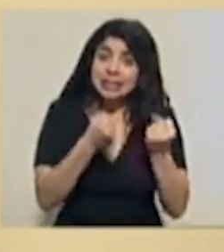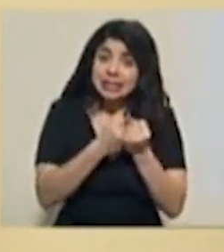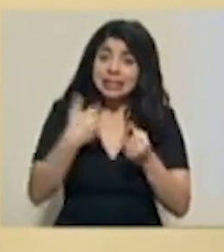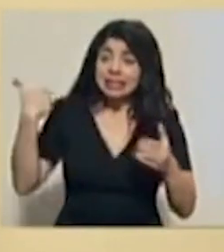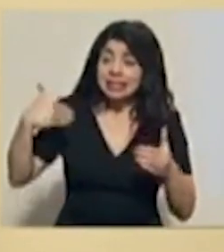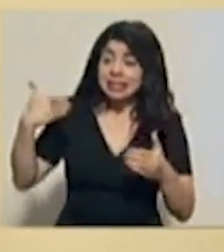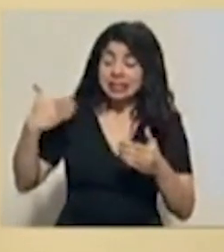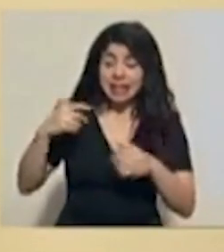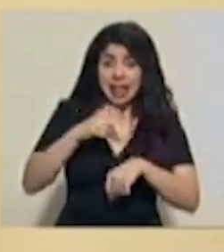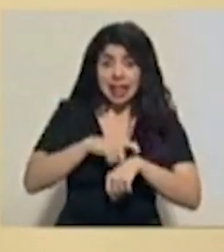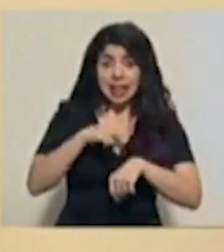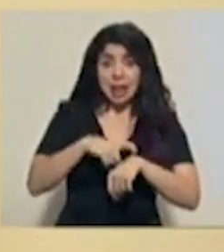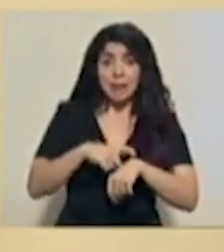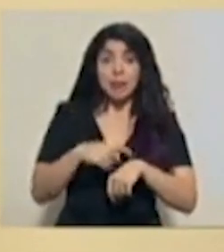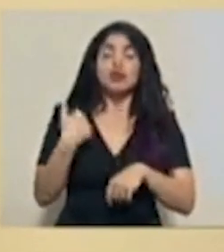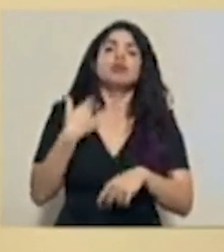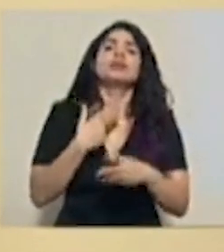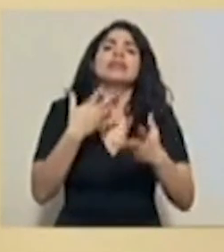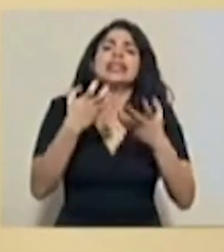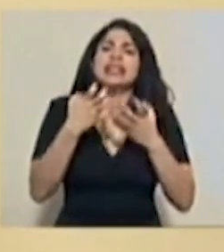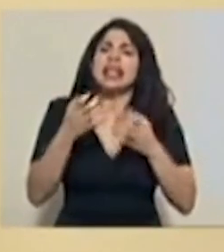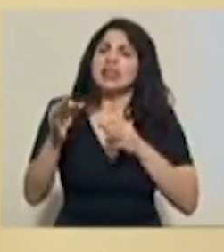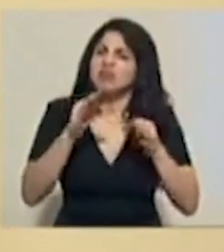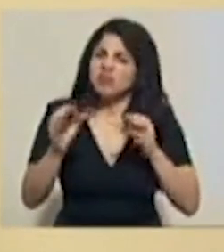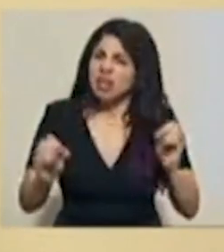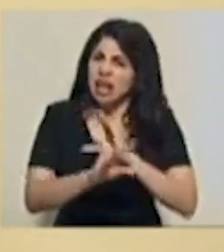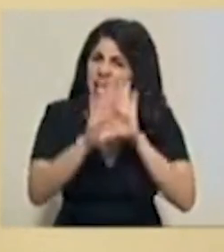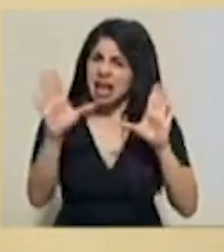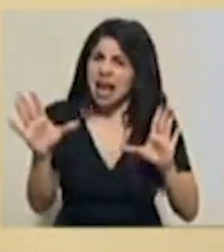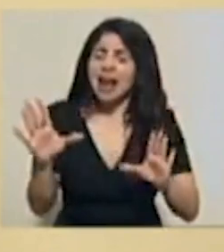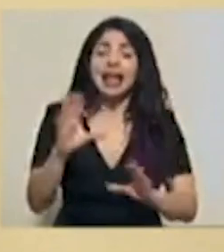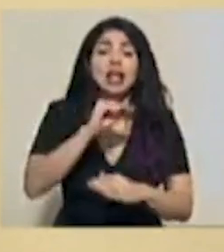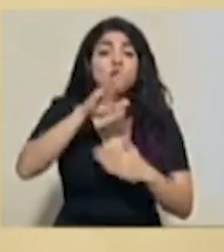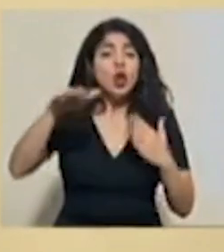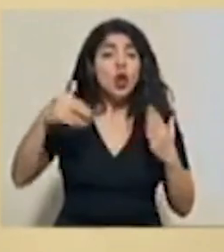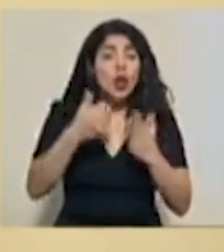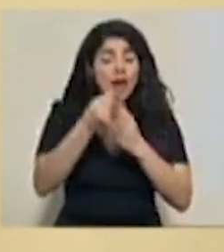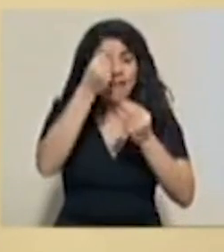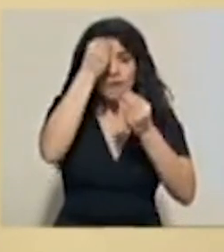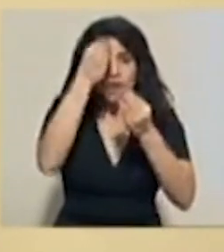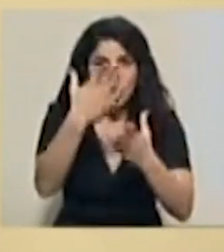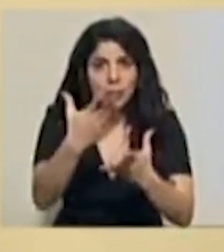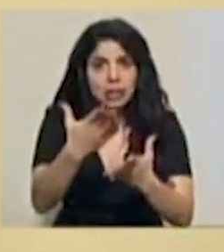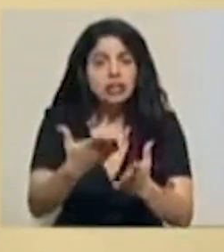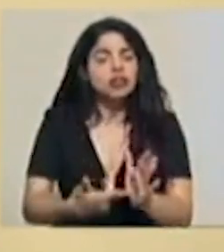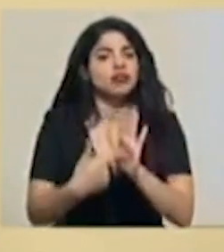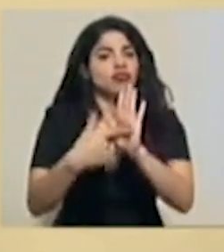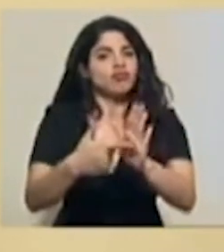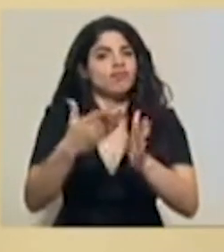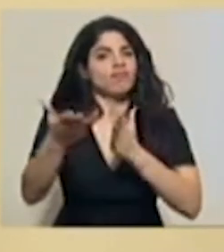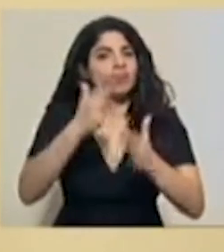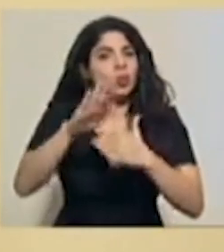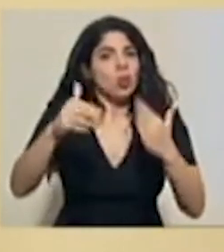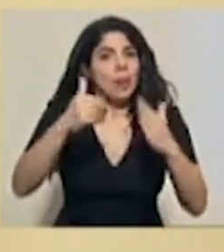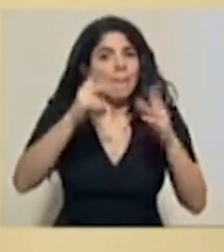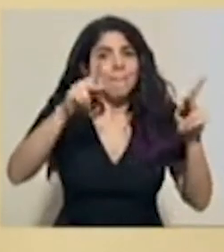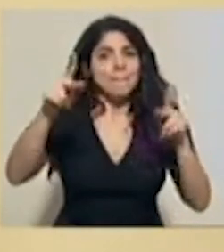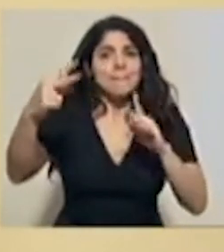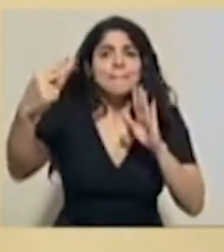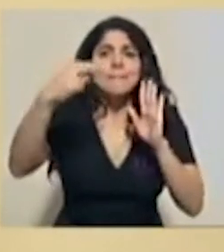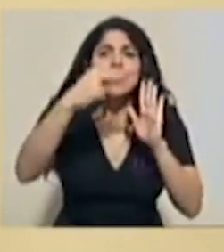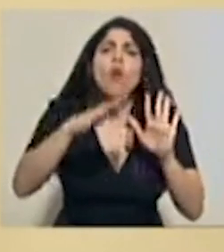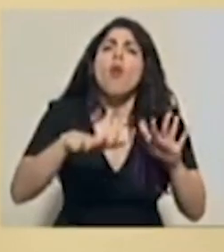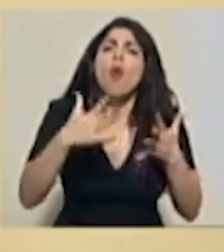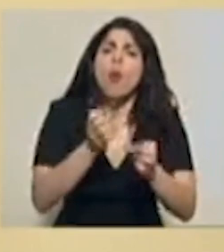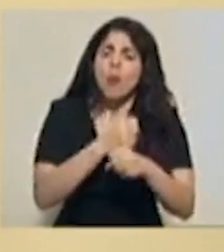de todo este periodo es poder ser claros y, por supuesto, poner toda la información al servicio de la población de cómo estamos haciendo el